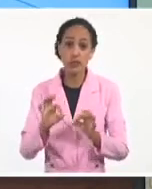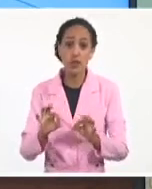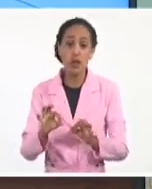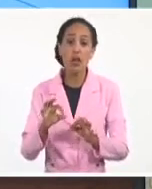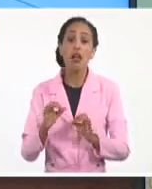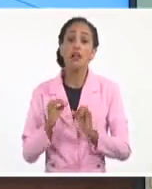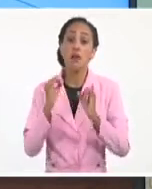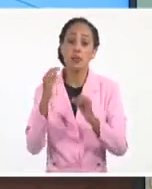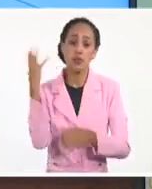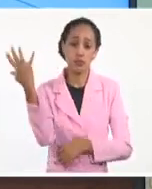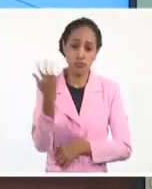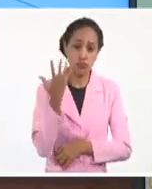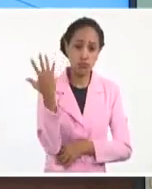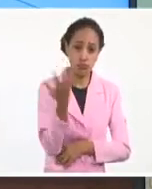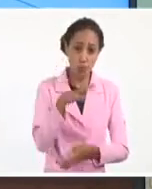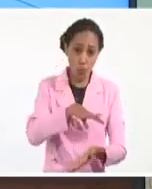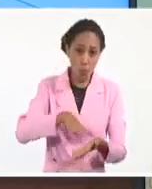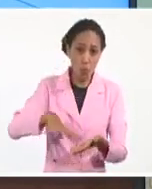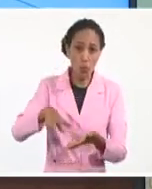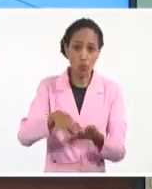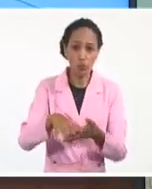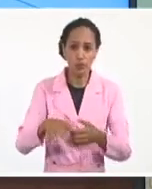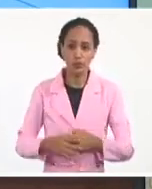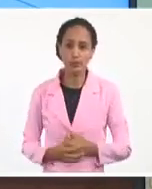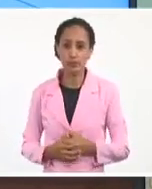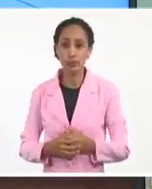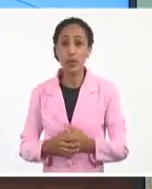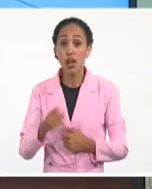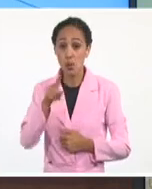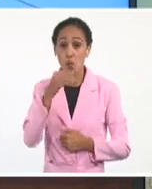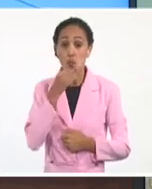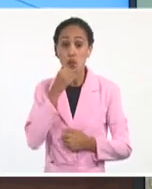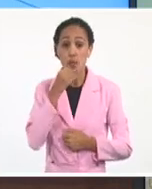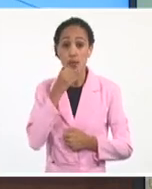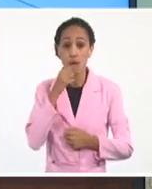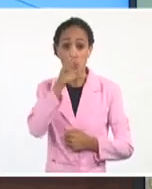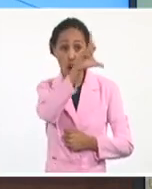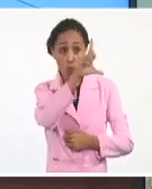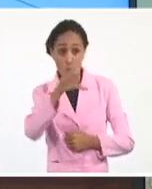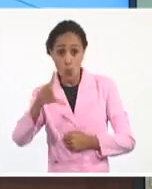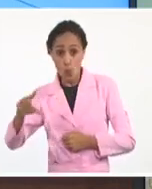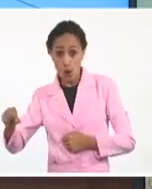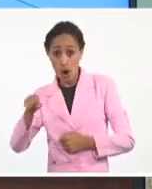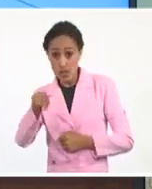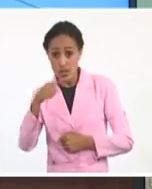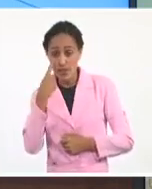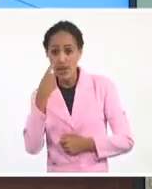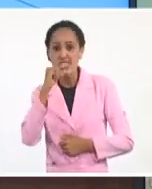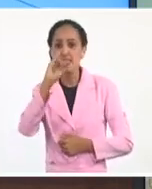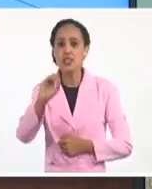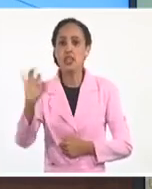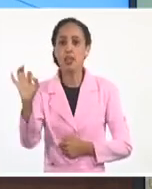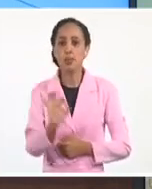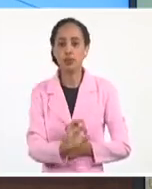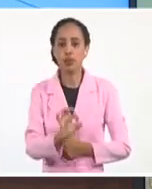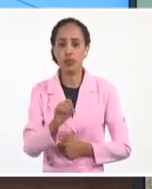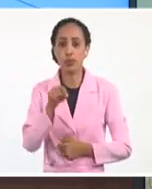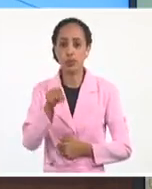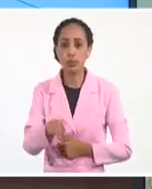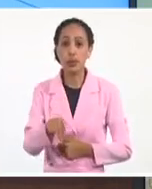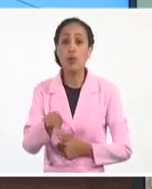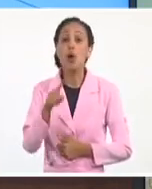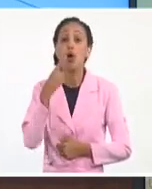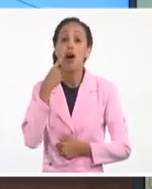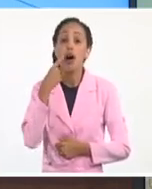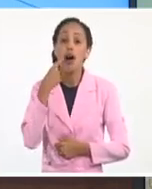pronosticadas. Nos dan un cono, aquí está el 60% de probabilidad de que esté la zona central,